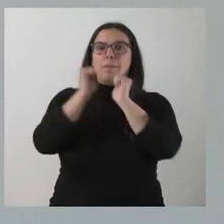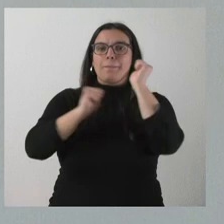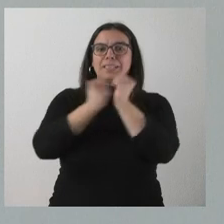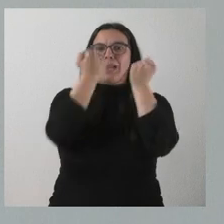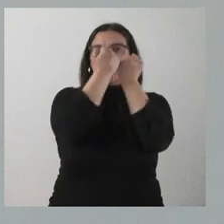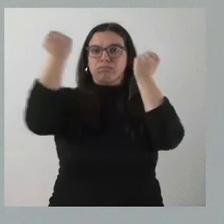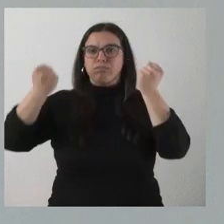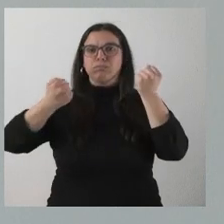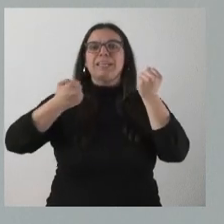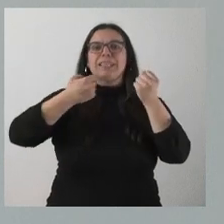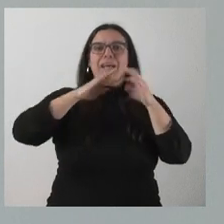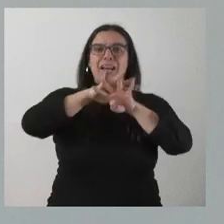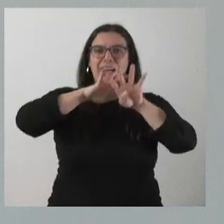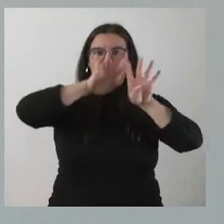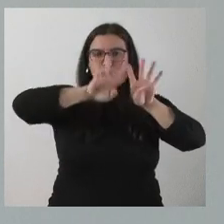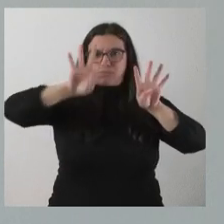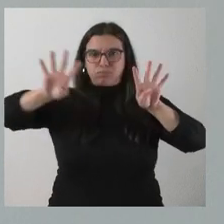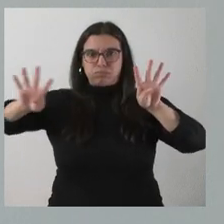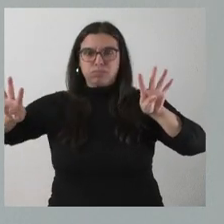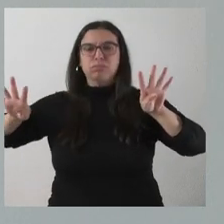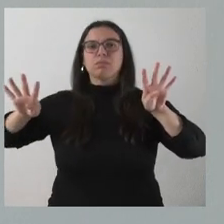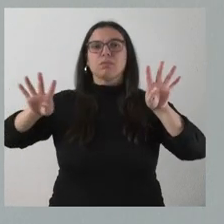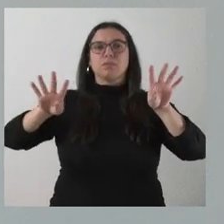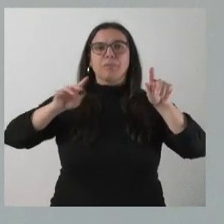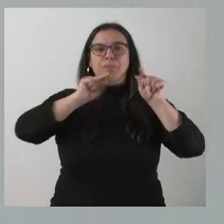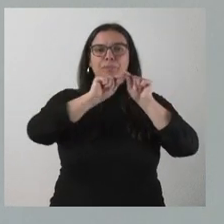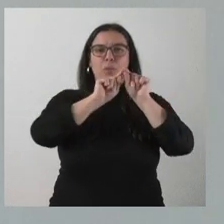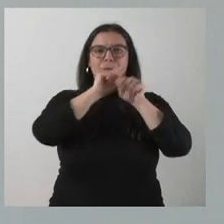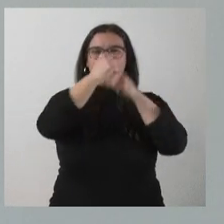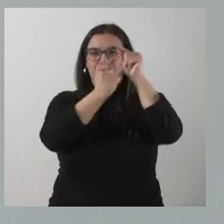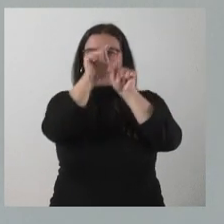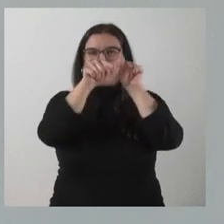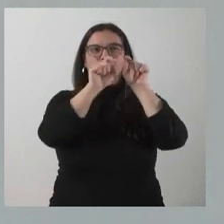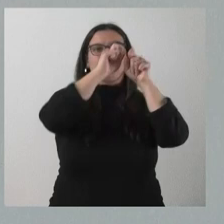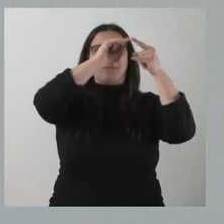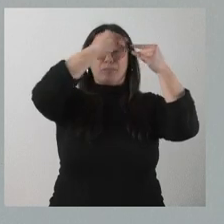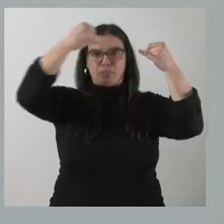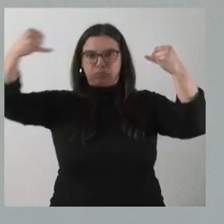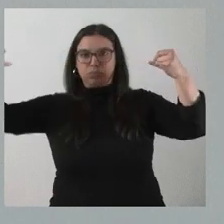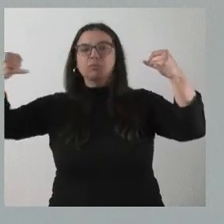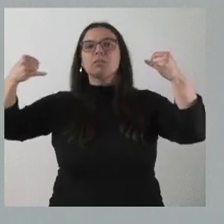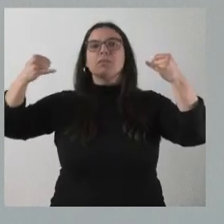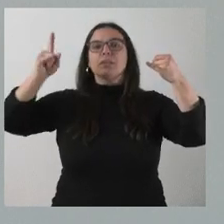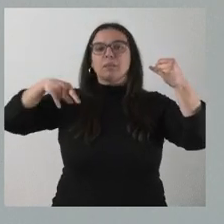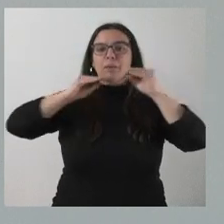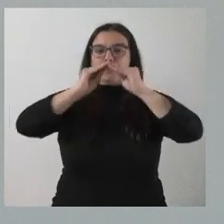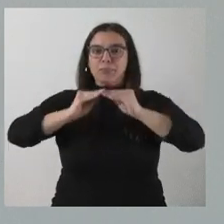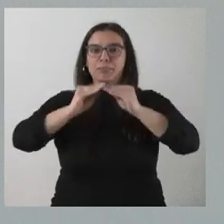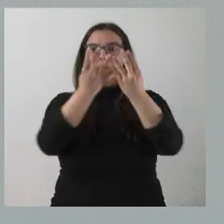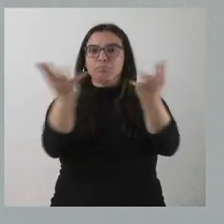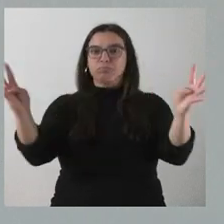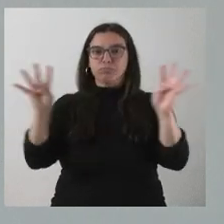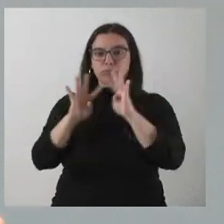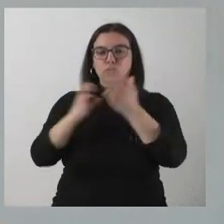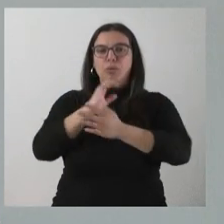ganadera, alambre de espino y la reparación de los cercados existentes para que puedan ir